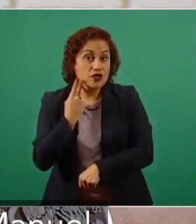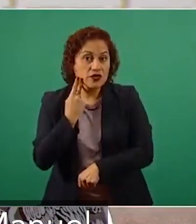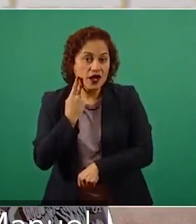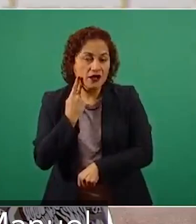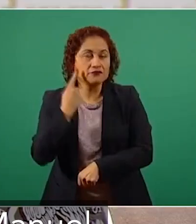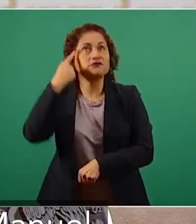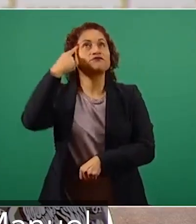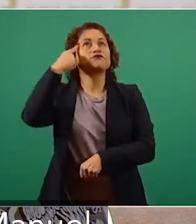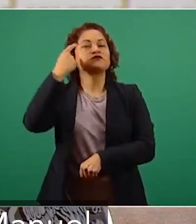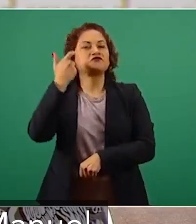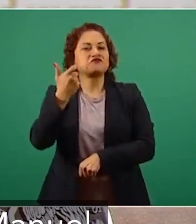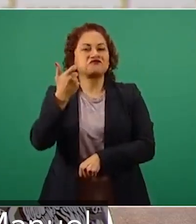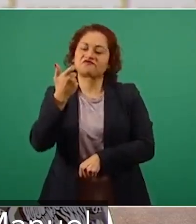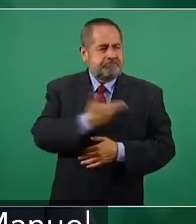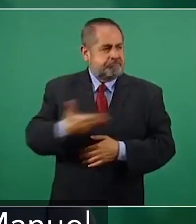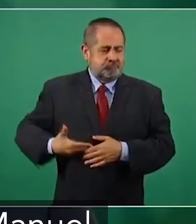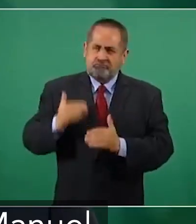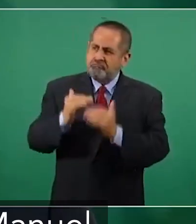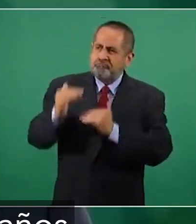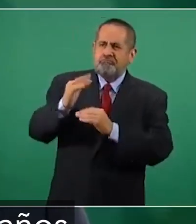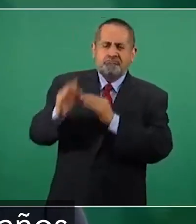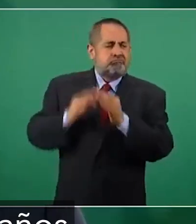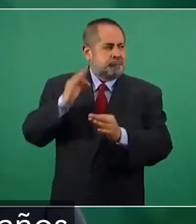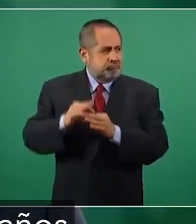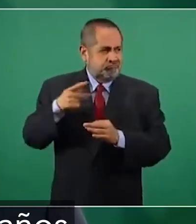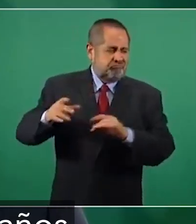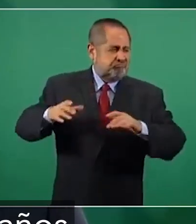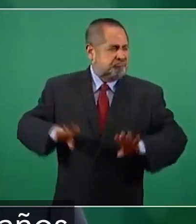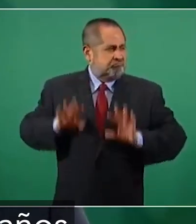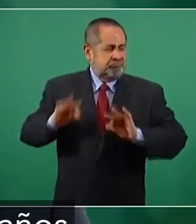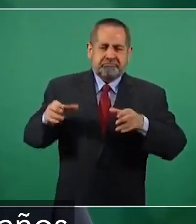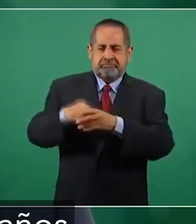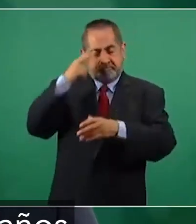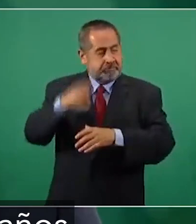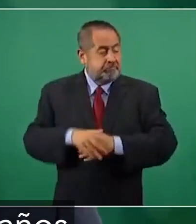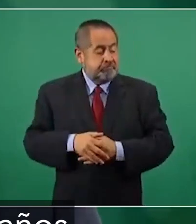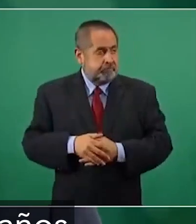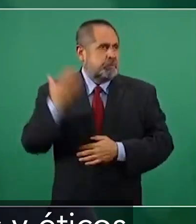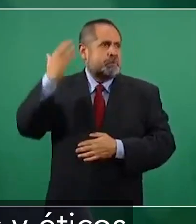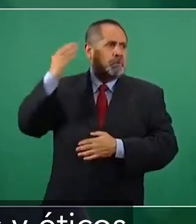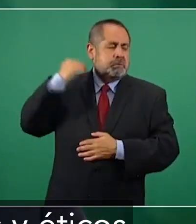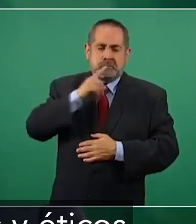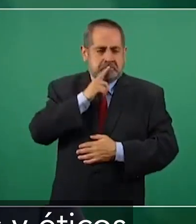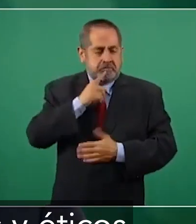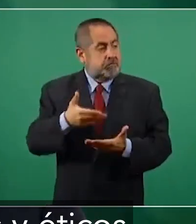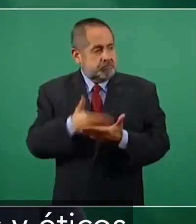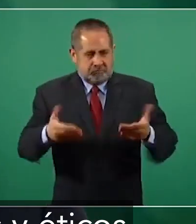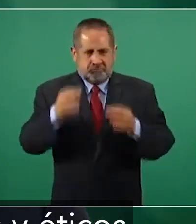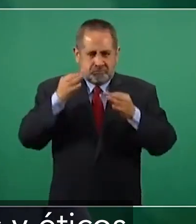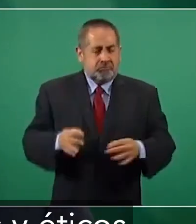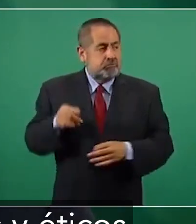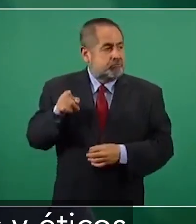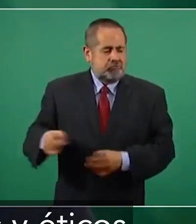Y yo creo en eso, como cree Andrés Manuel. Por primera vez México en muchos años tiene un presidente con